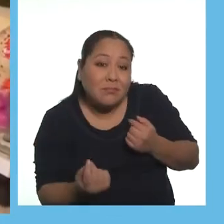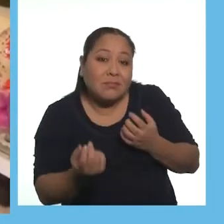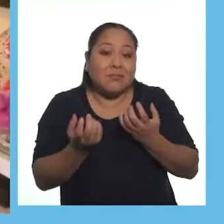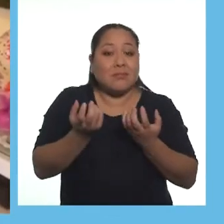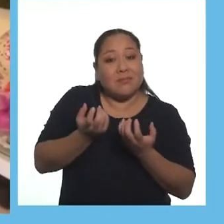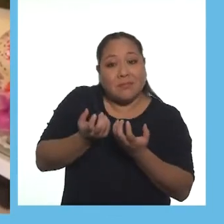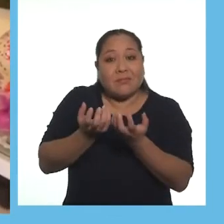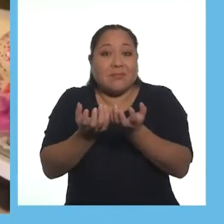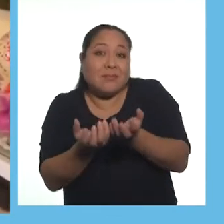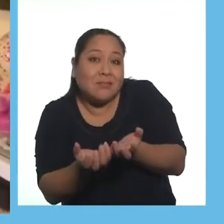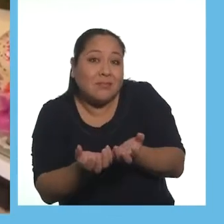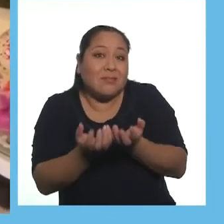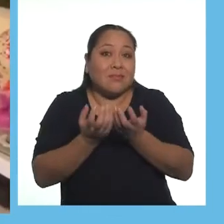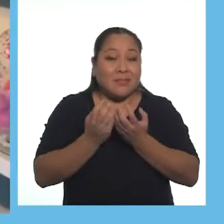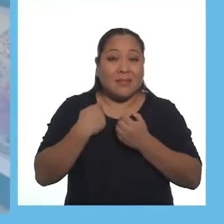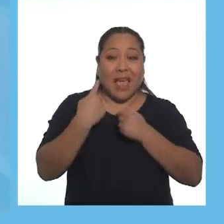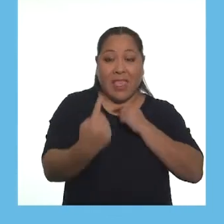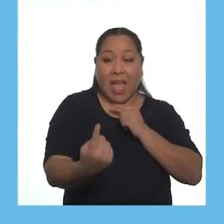atrás con ritmo.